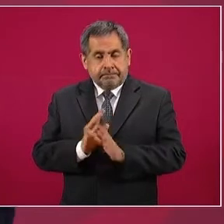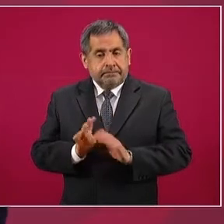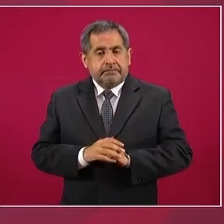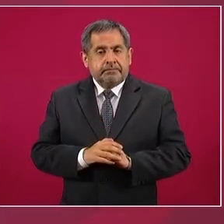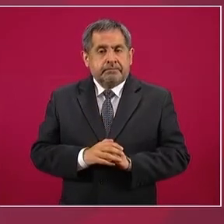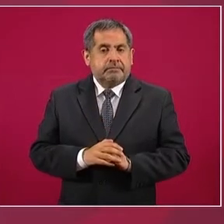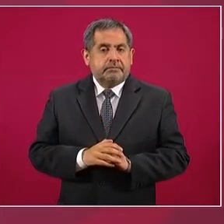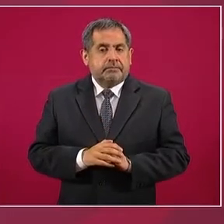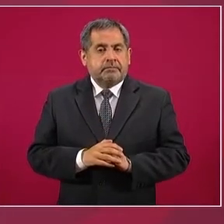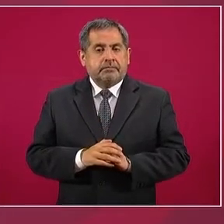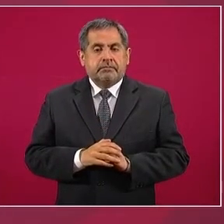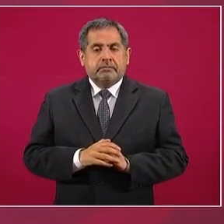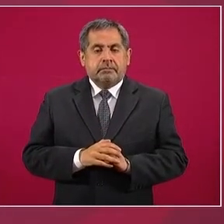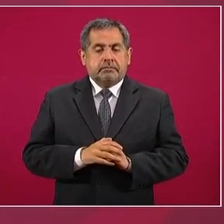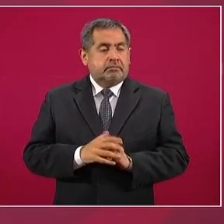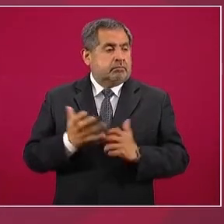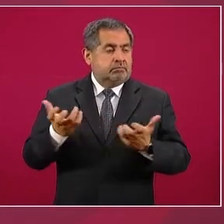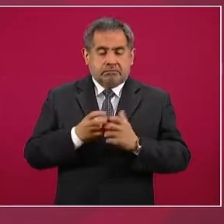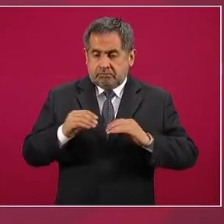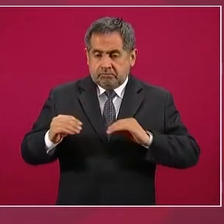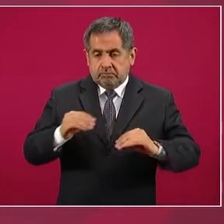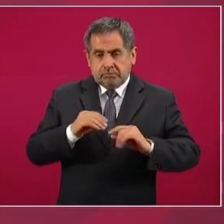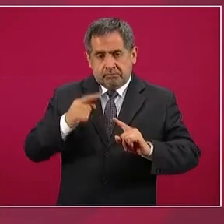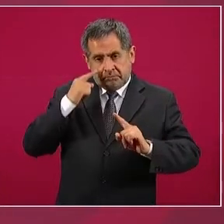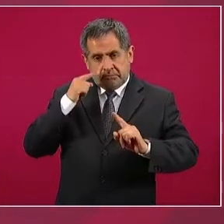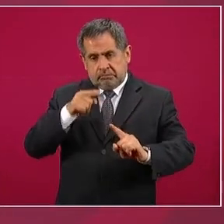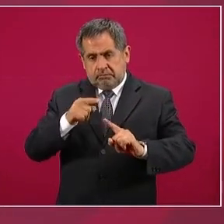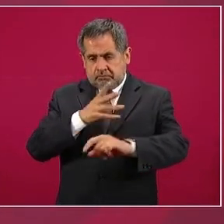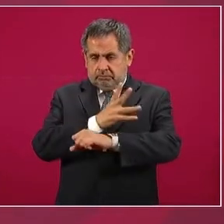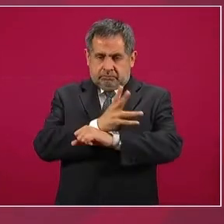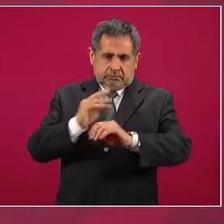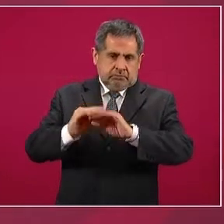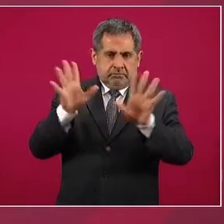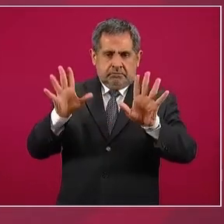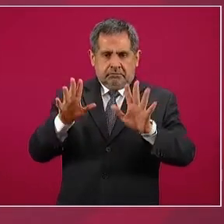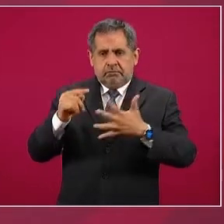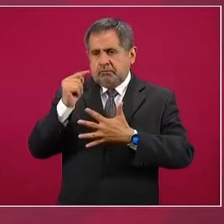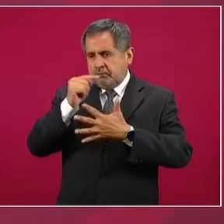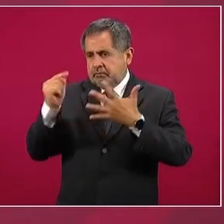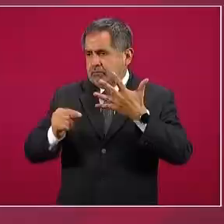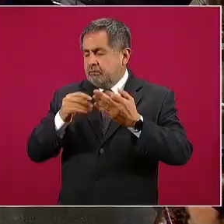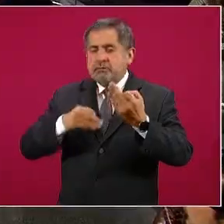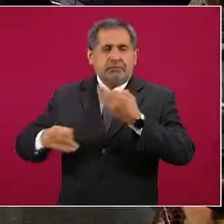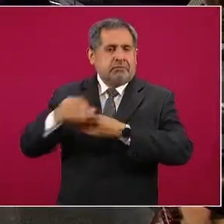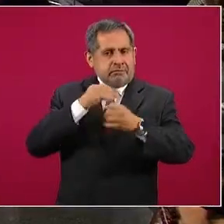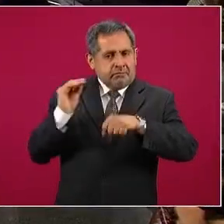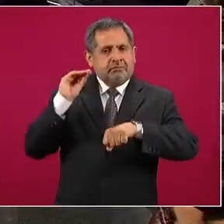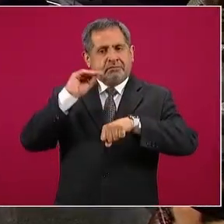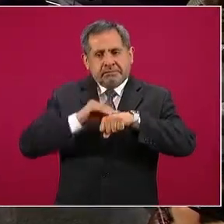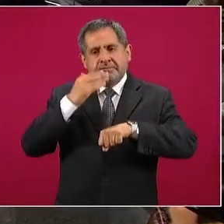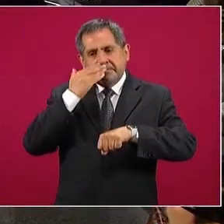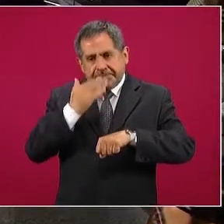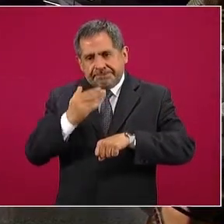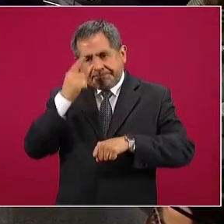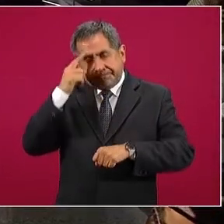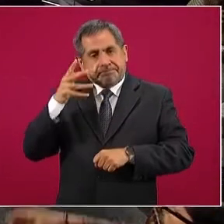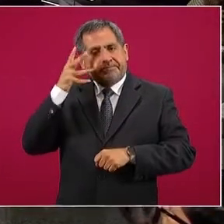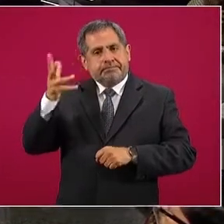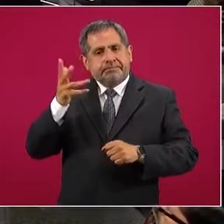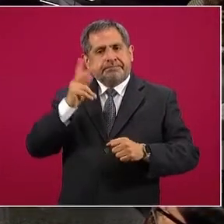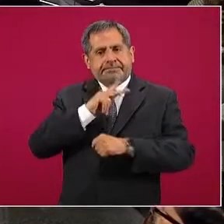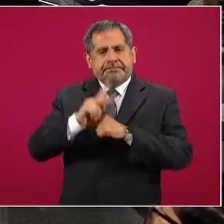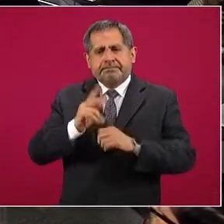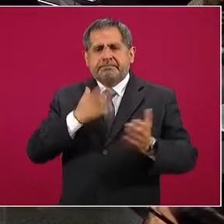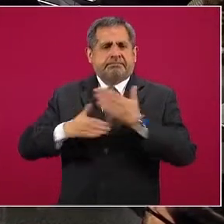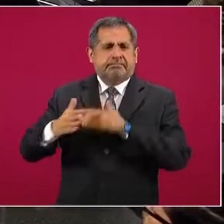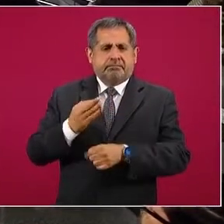actuar con transparencia, portarnos bien todos para sacar adelante al país, como